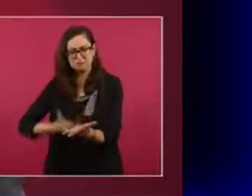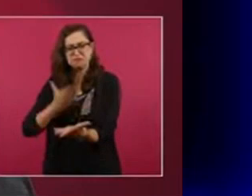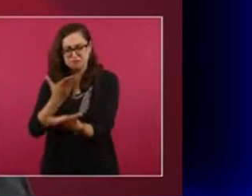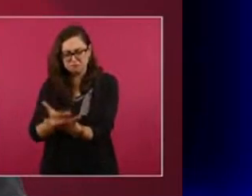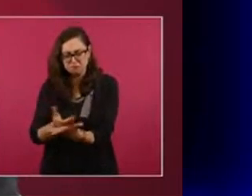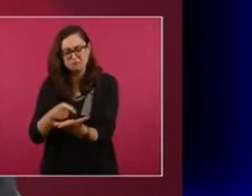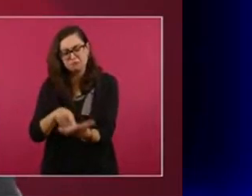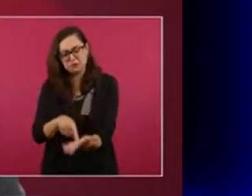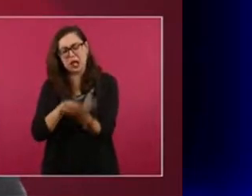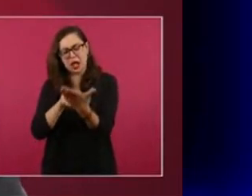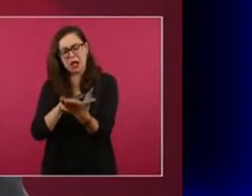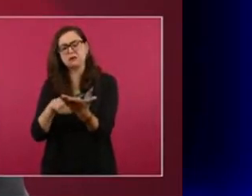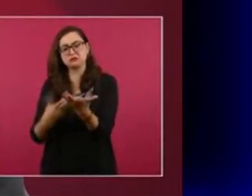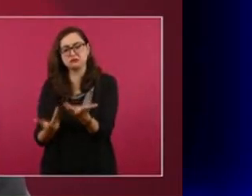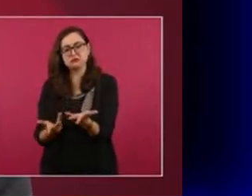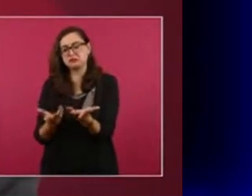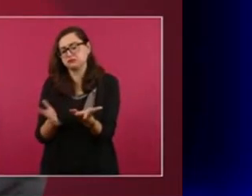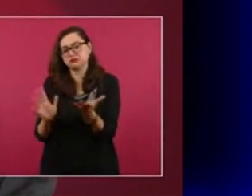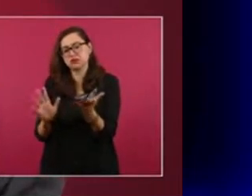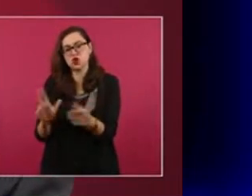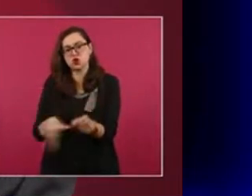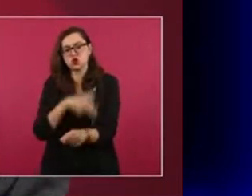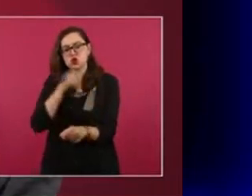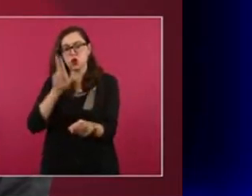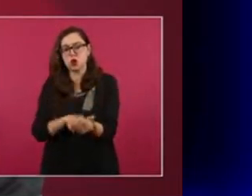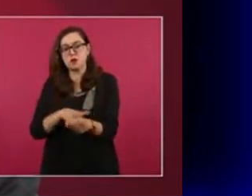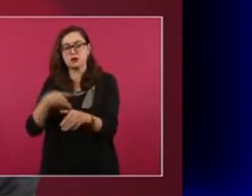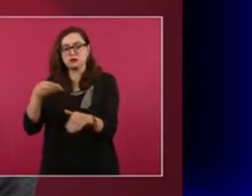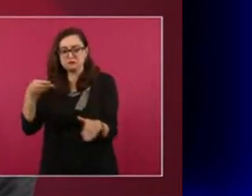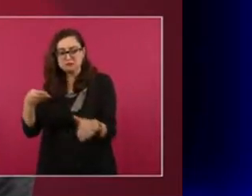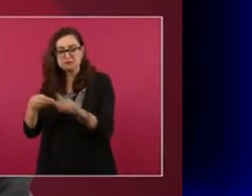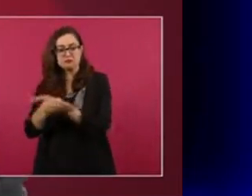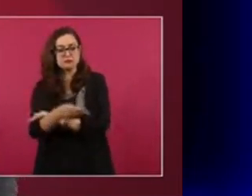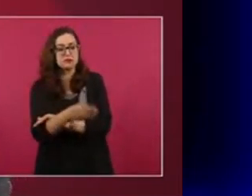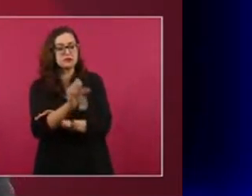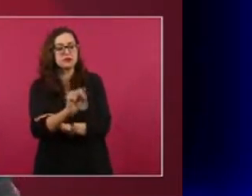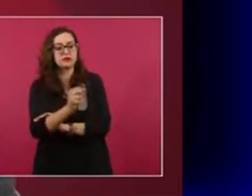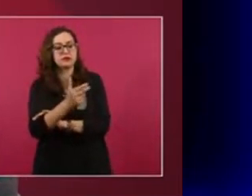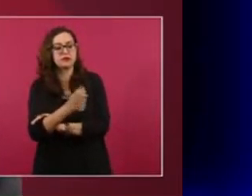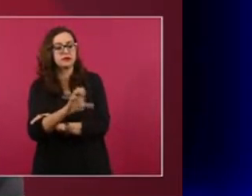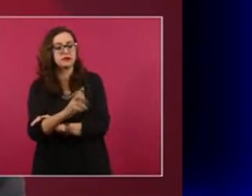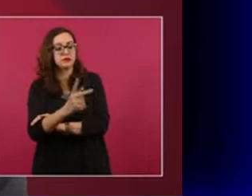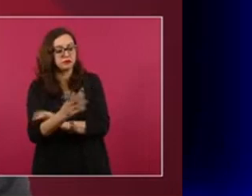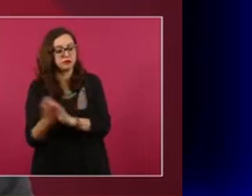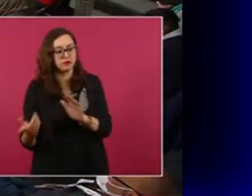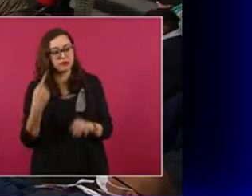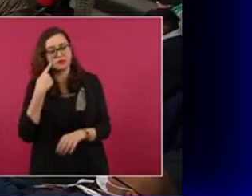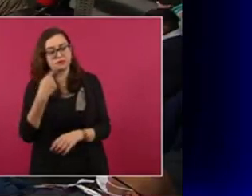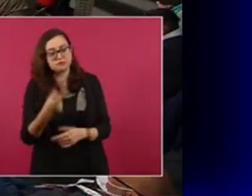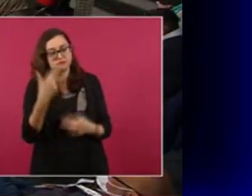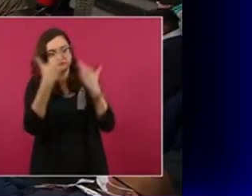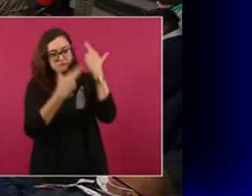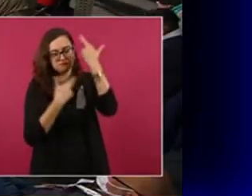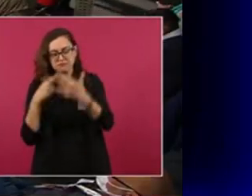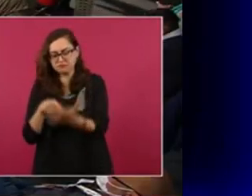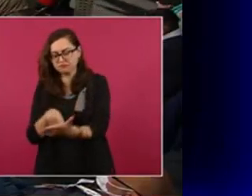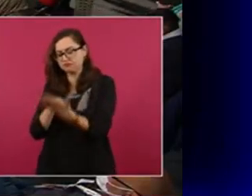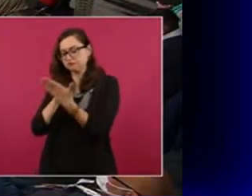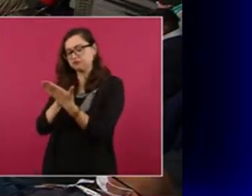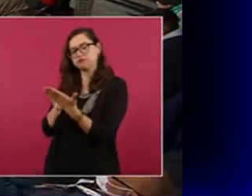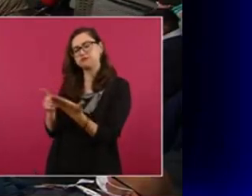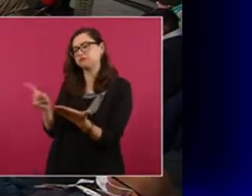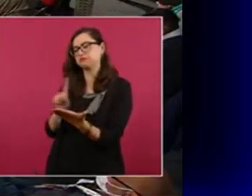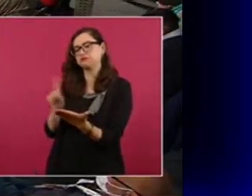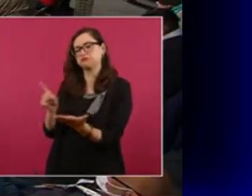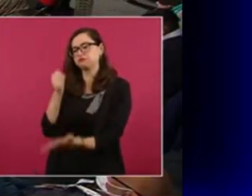enviado, como hace el legislativo, a la Secretaría de Hacienda para su revisión. Pero en realidad el